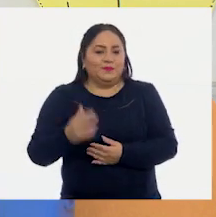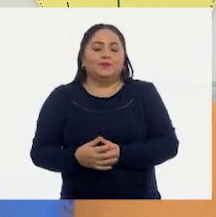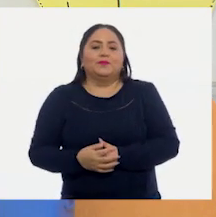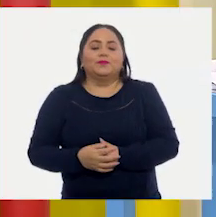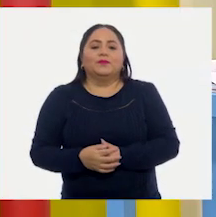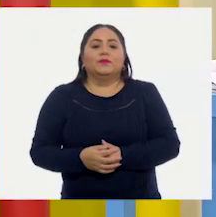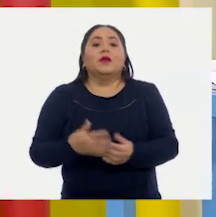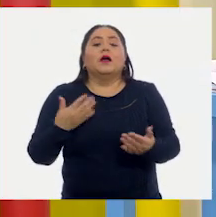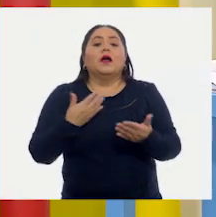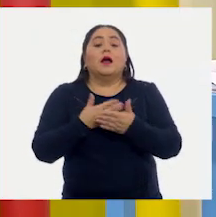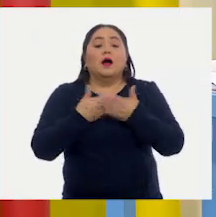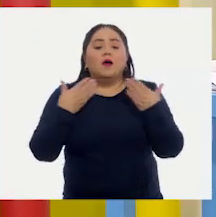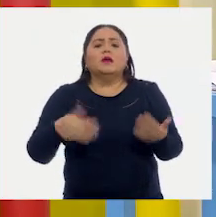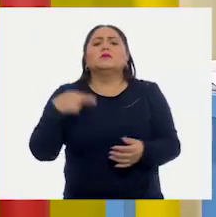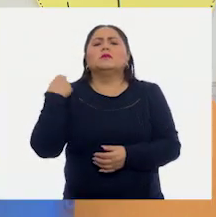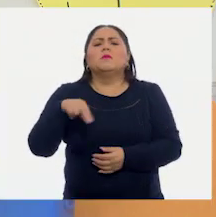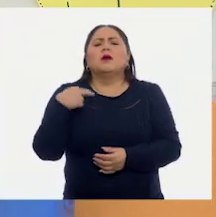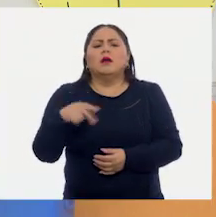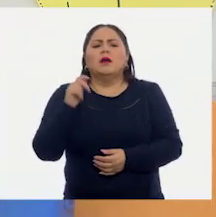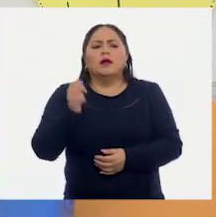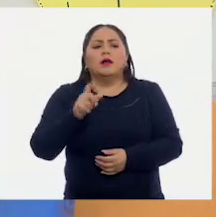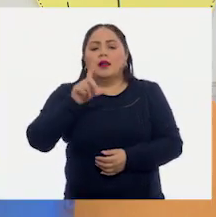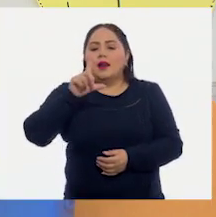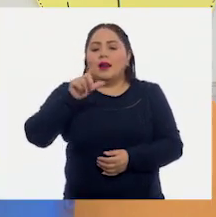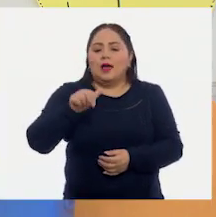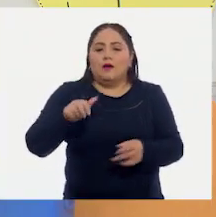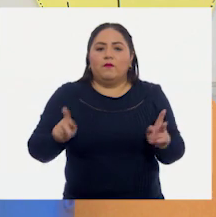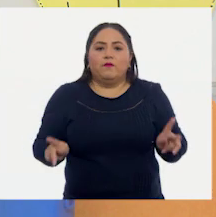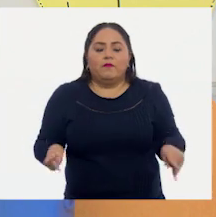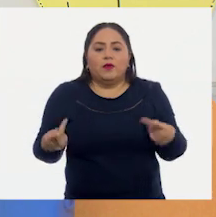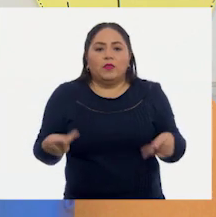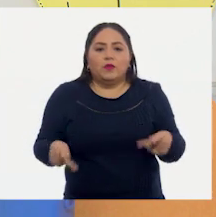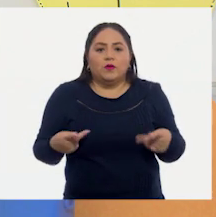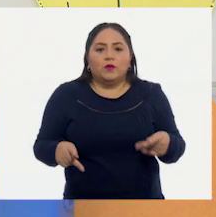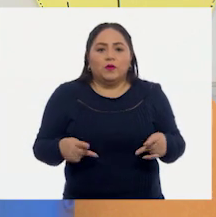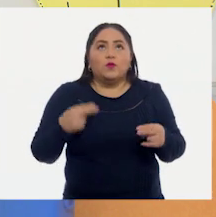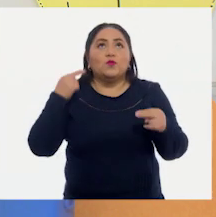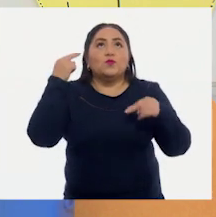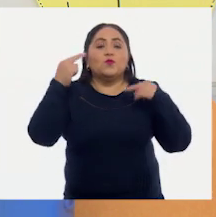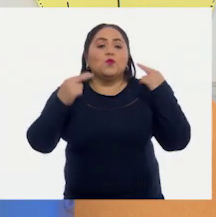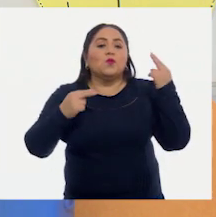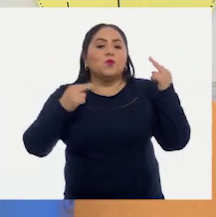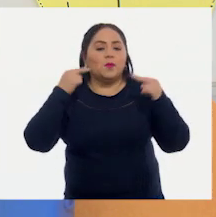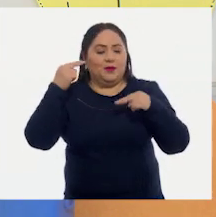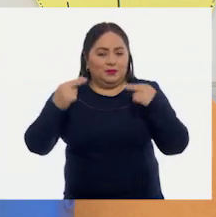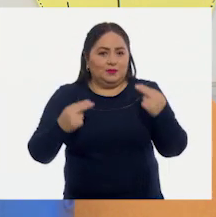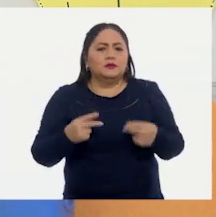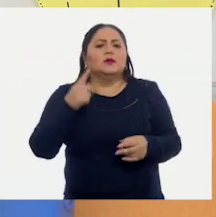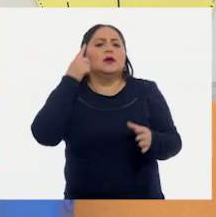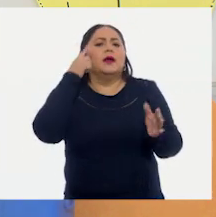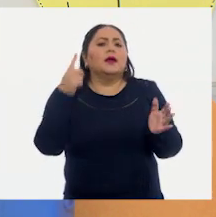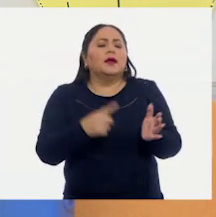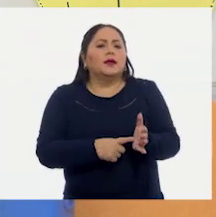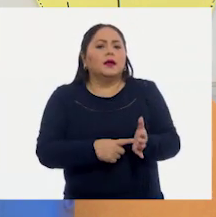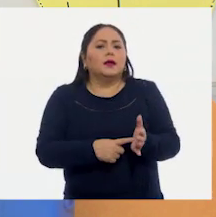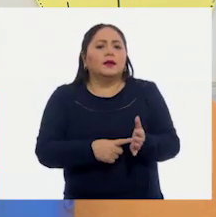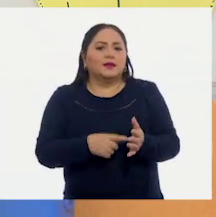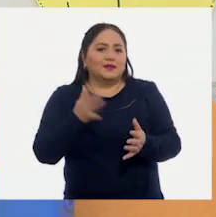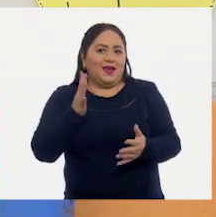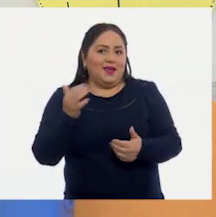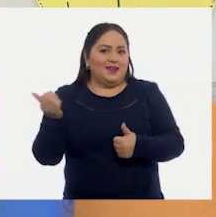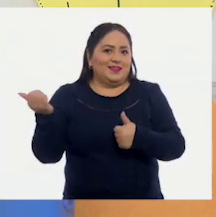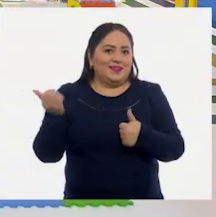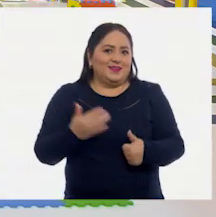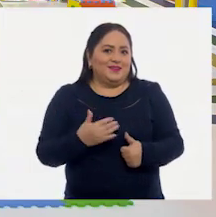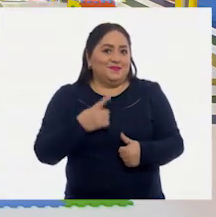etcétera. Ajá. Y se llama La Vendedora de Nubes. ¿Y qué crees? ¿Qué? La trajimos de